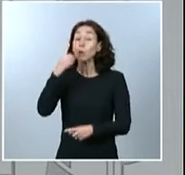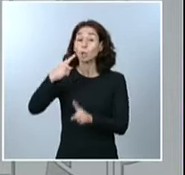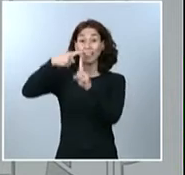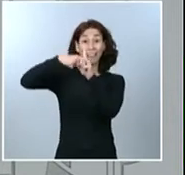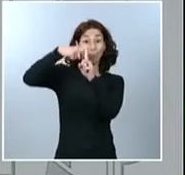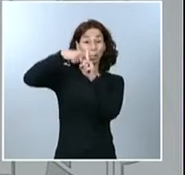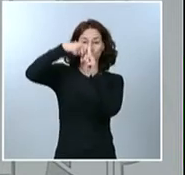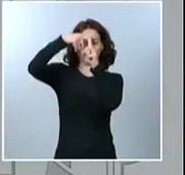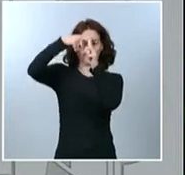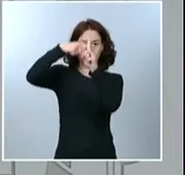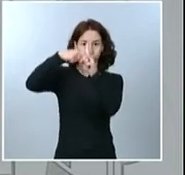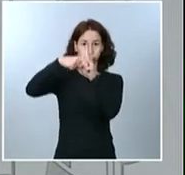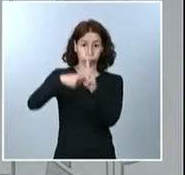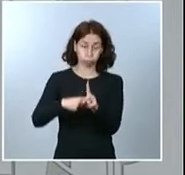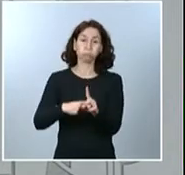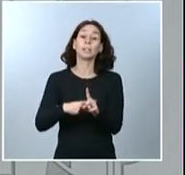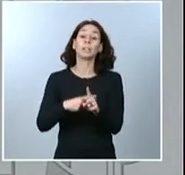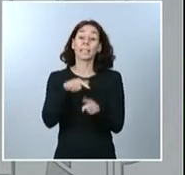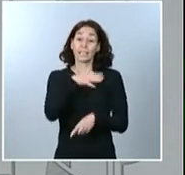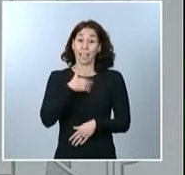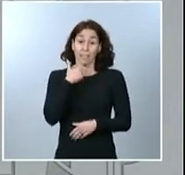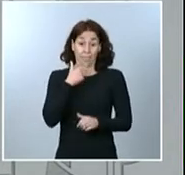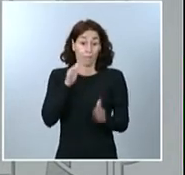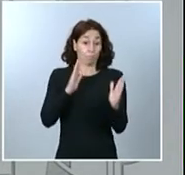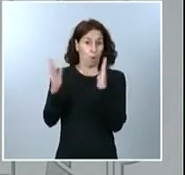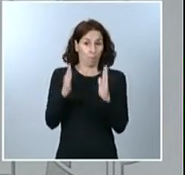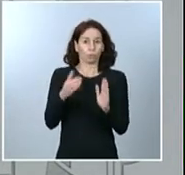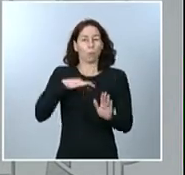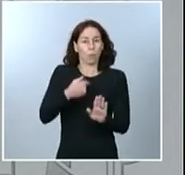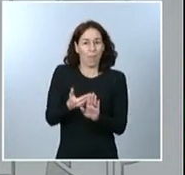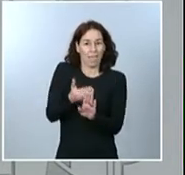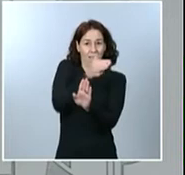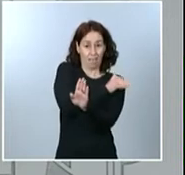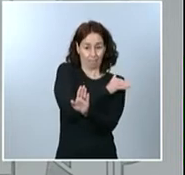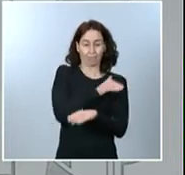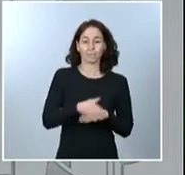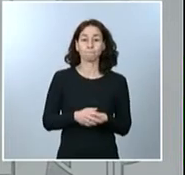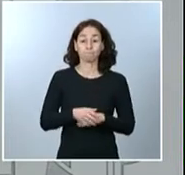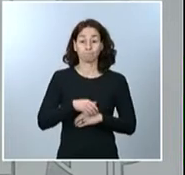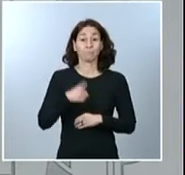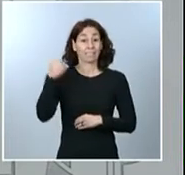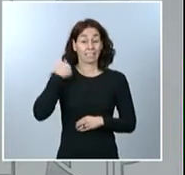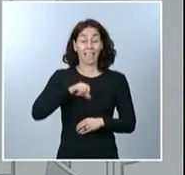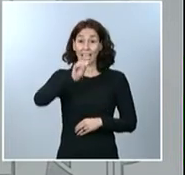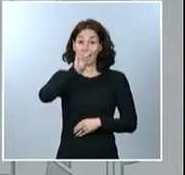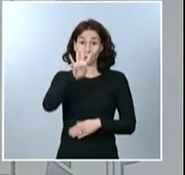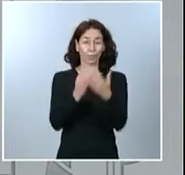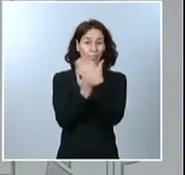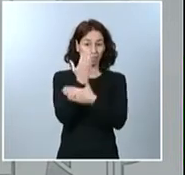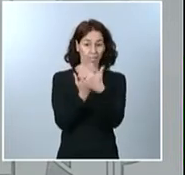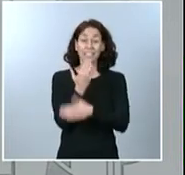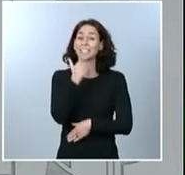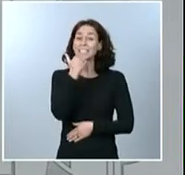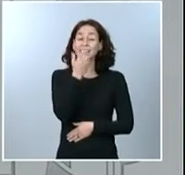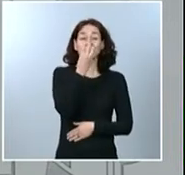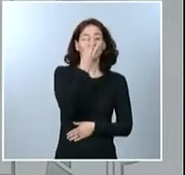podría acelerarse. En los últimos 14 días, nuestro país registra una incidencia acumulada de casi 362